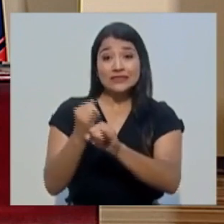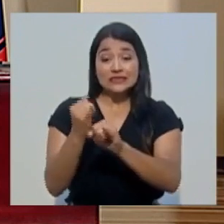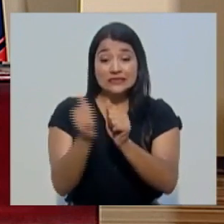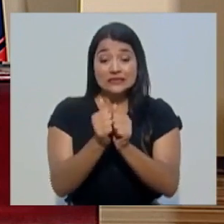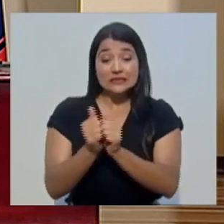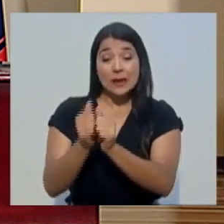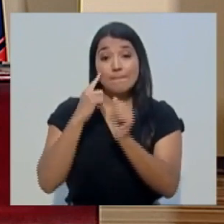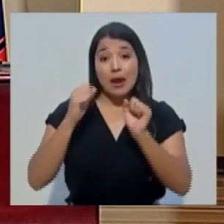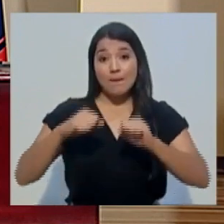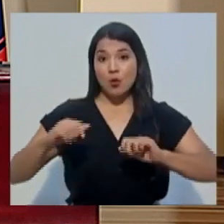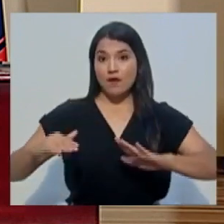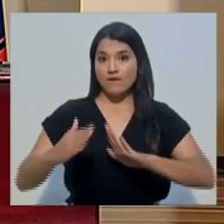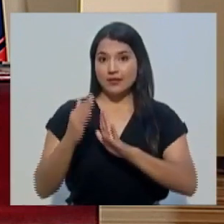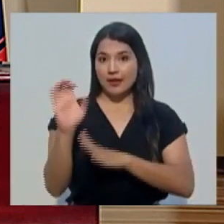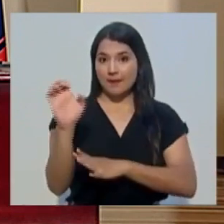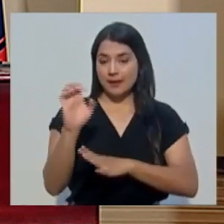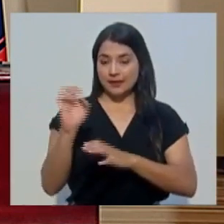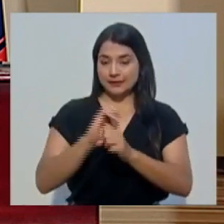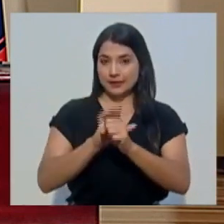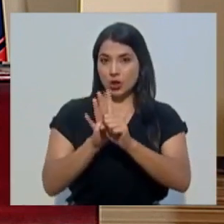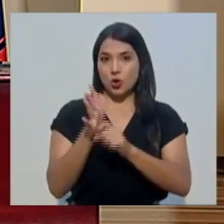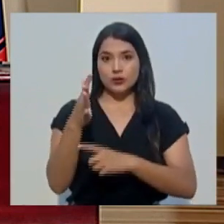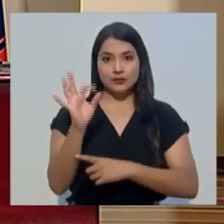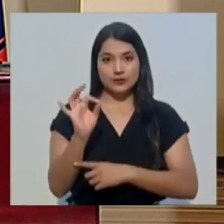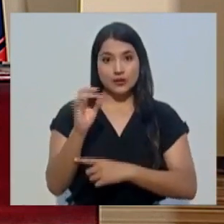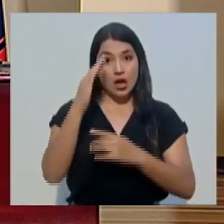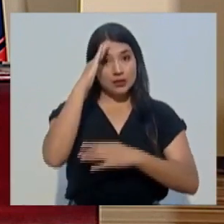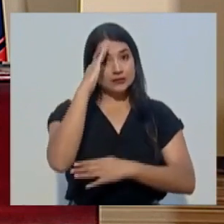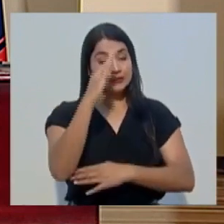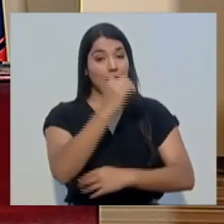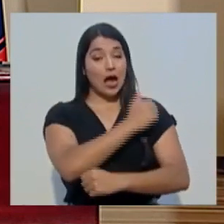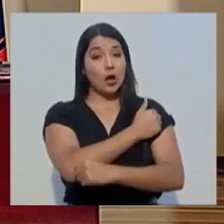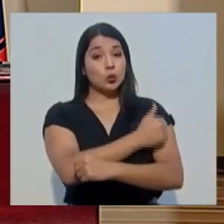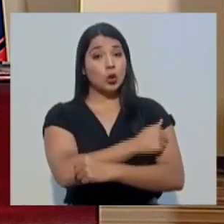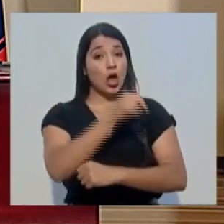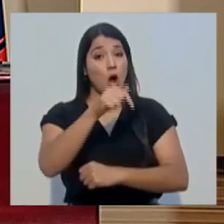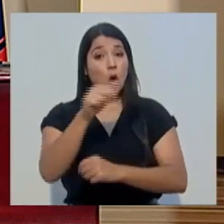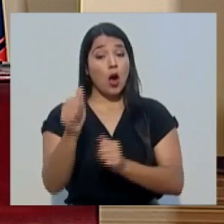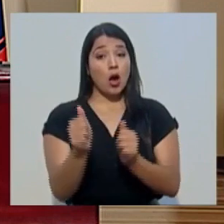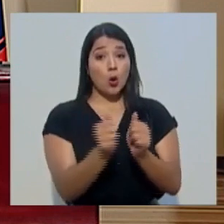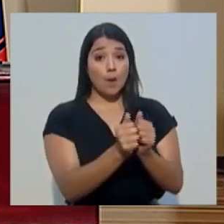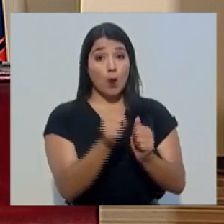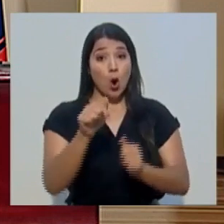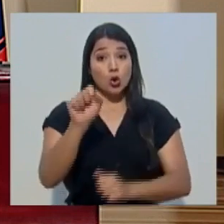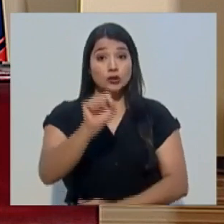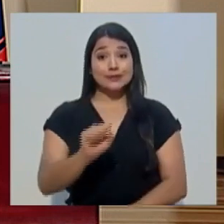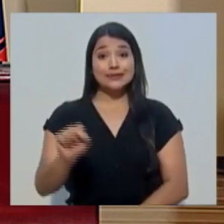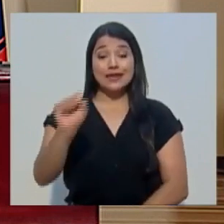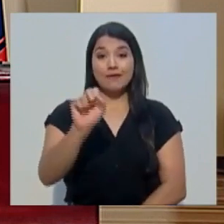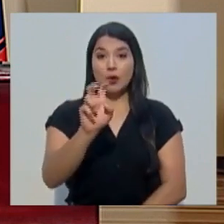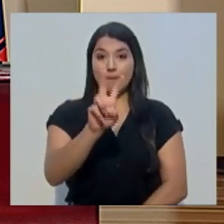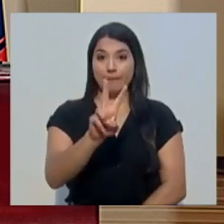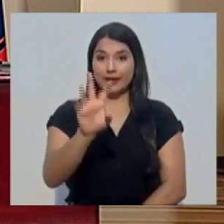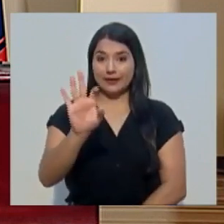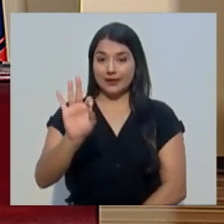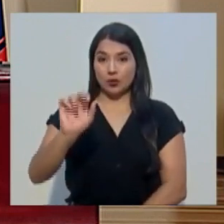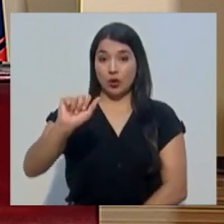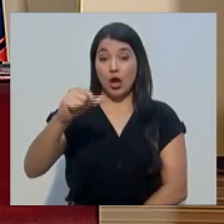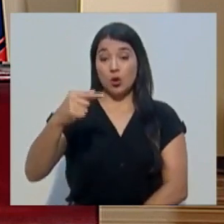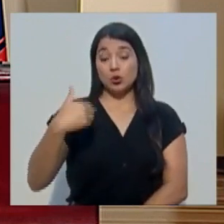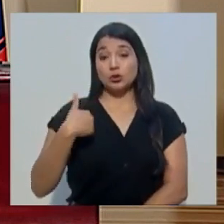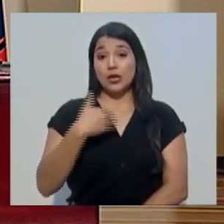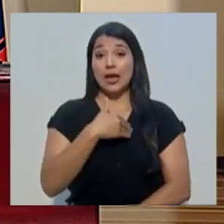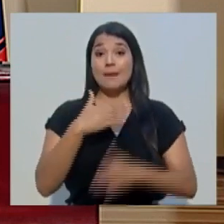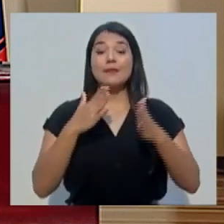enfrenta la emergencia por el COVID-19. Saludamos a las autoridades que nos acompañan este sábado 29 de agosto, el